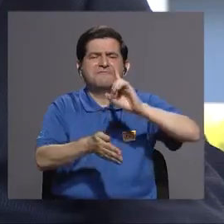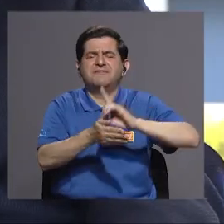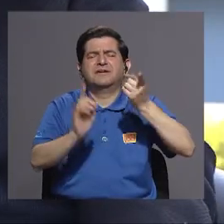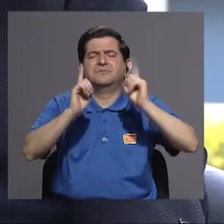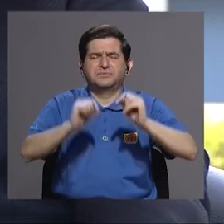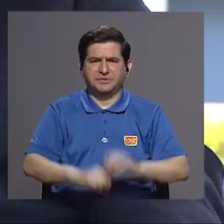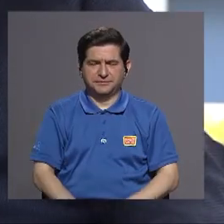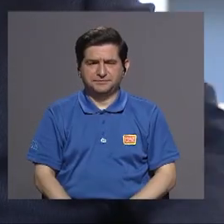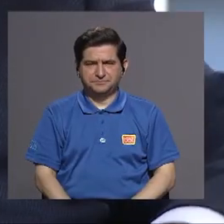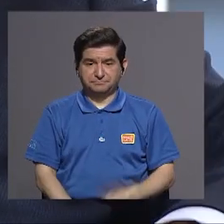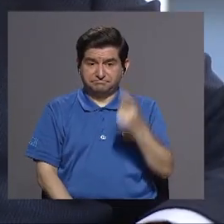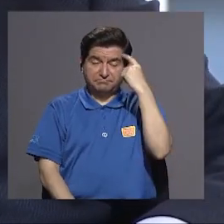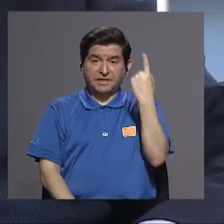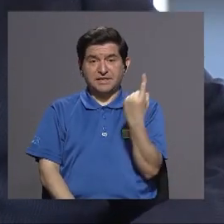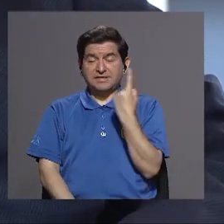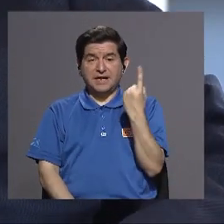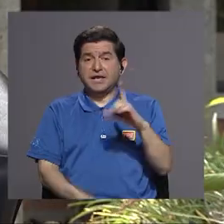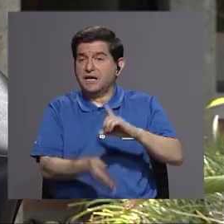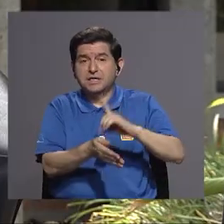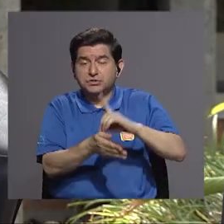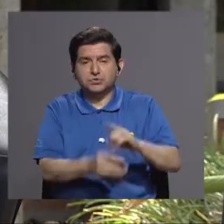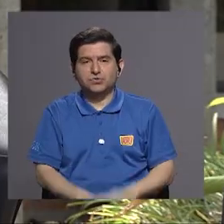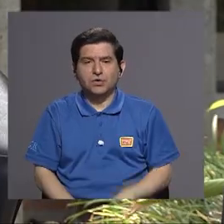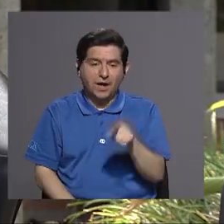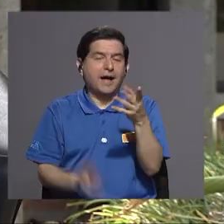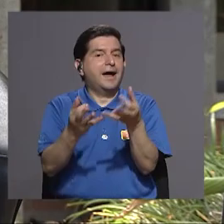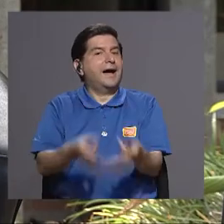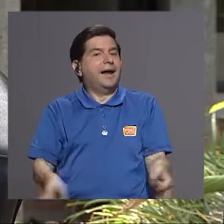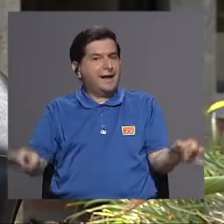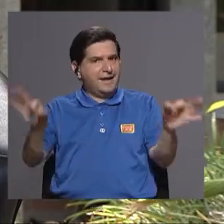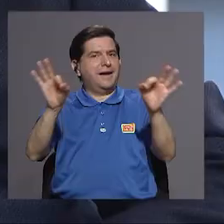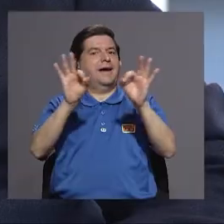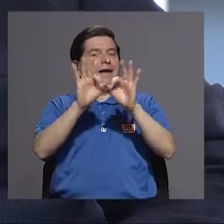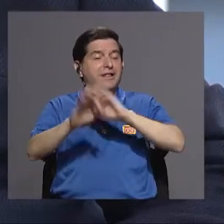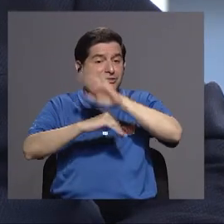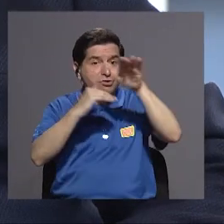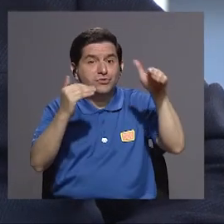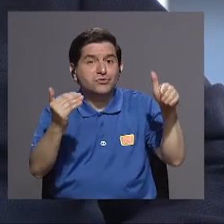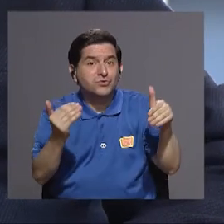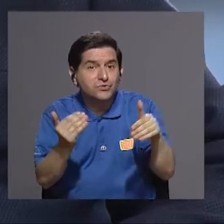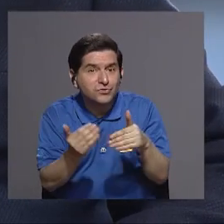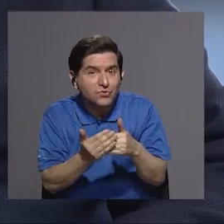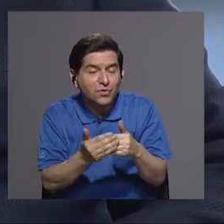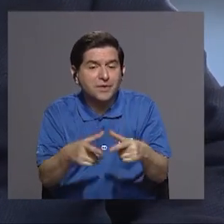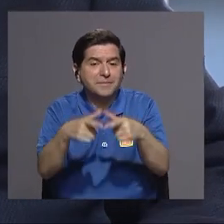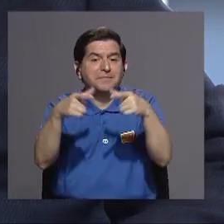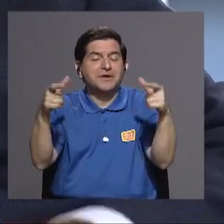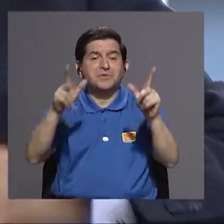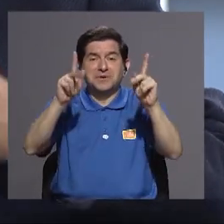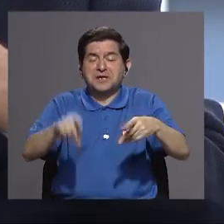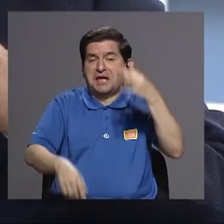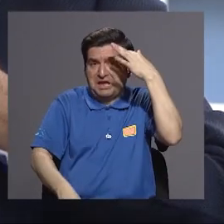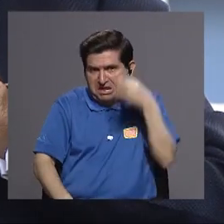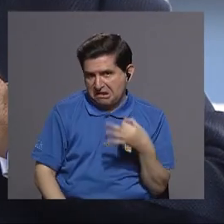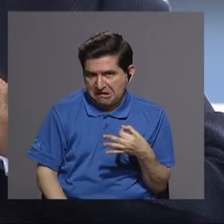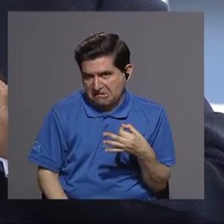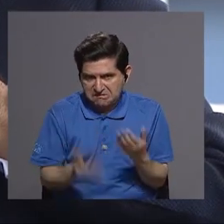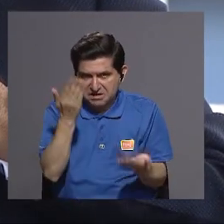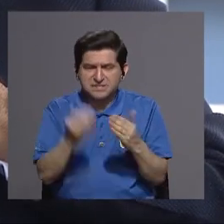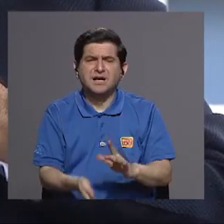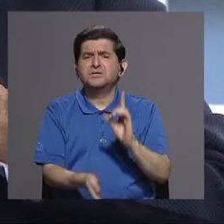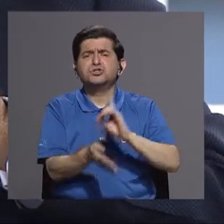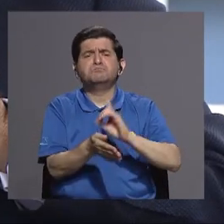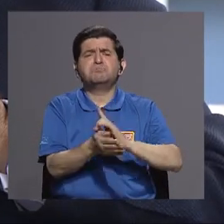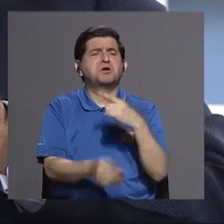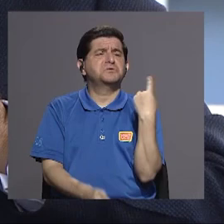tal vez a veces pensamos que solo medicina pero es que eso es muy importante porque todo o la gran mayoría de las personas piensan que